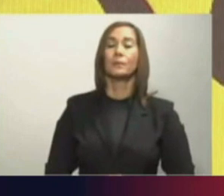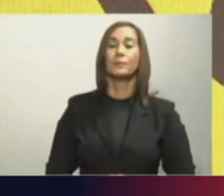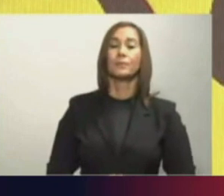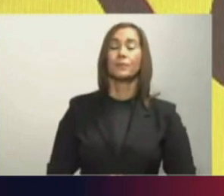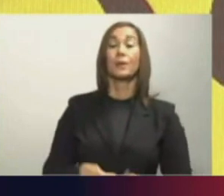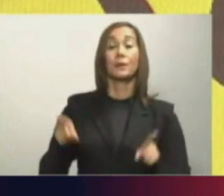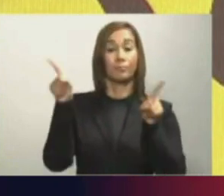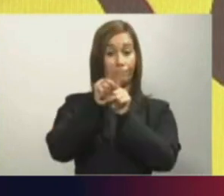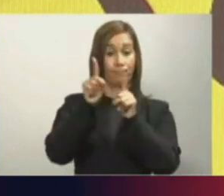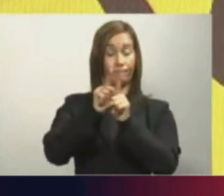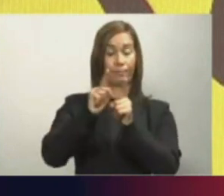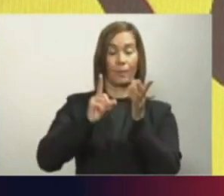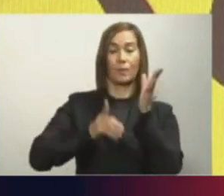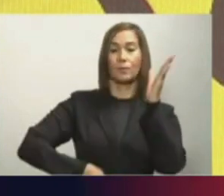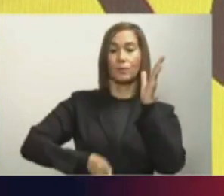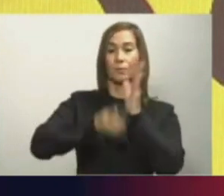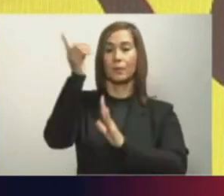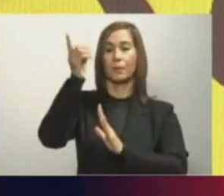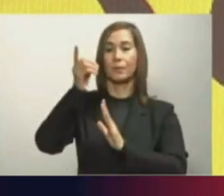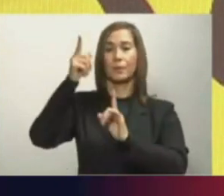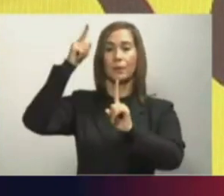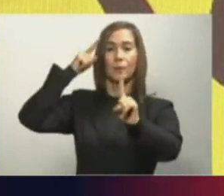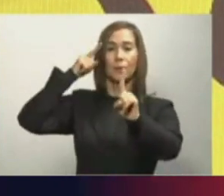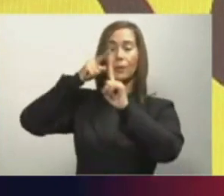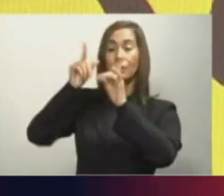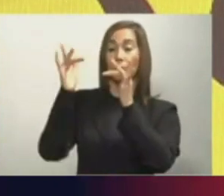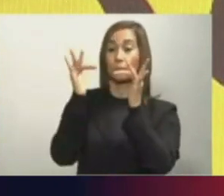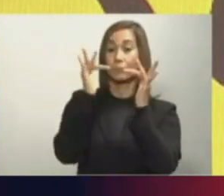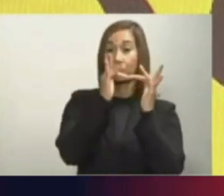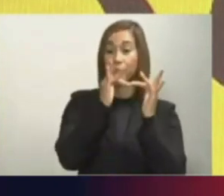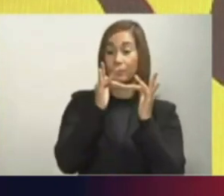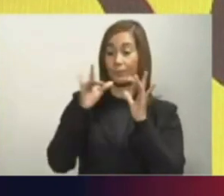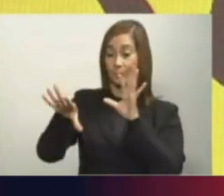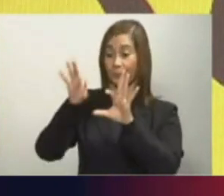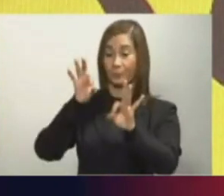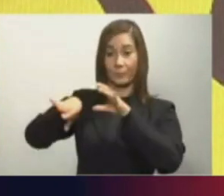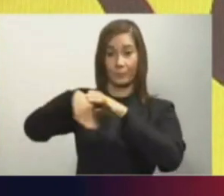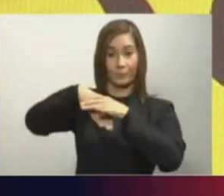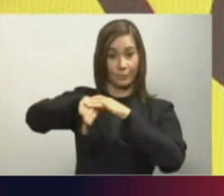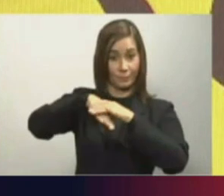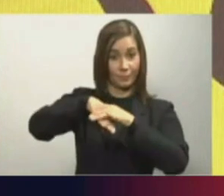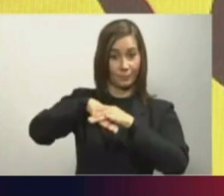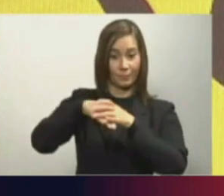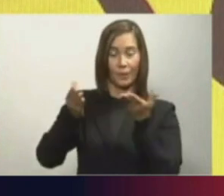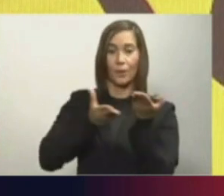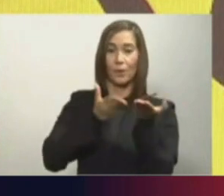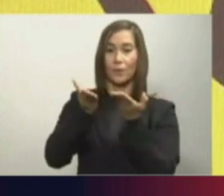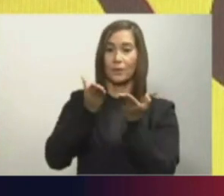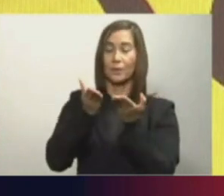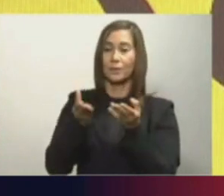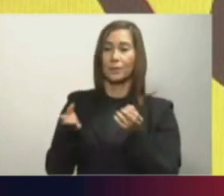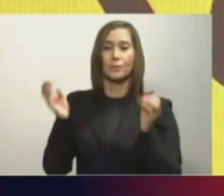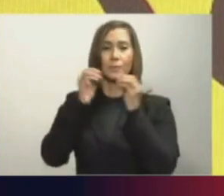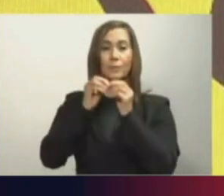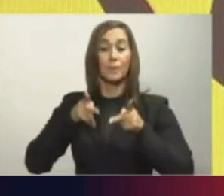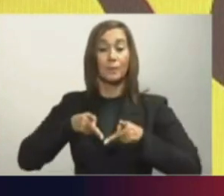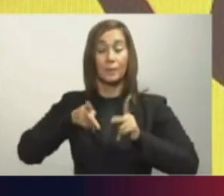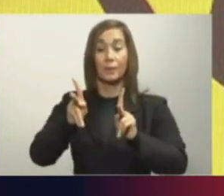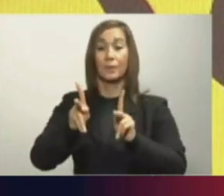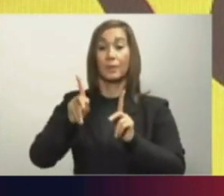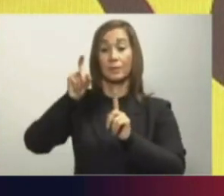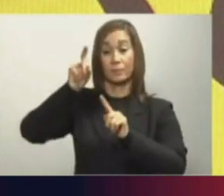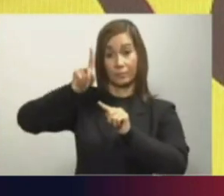Súperate tiene como propósito conectar a los participantes elegibles con los servicios claves y las oportunidades que necesitan